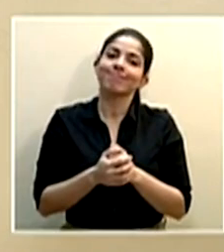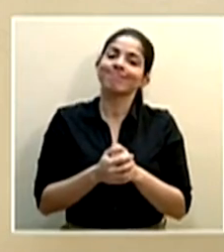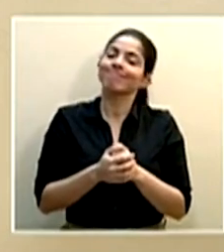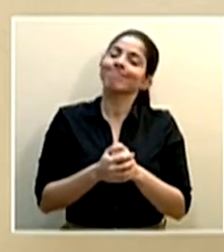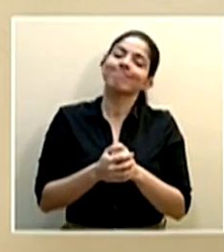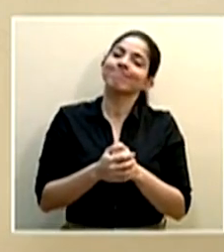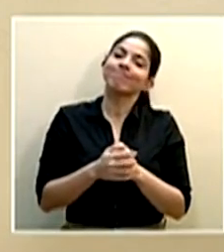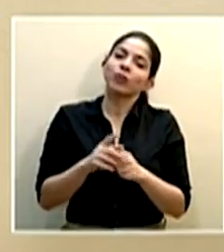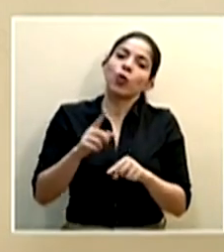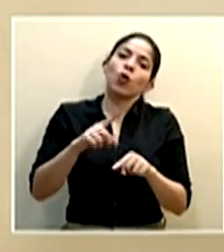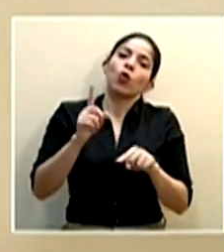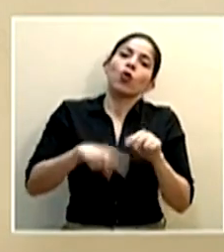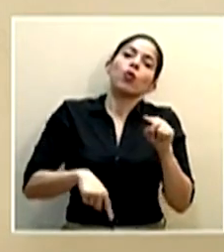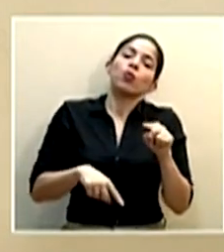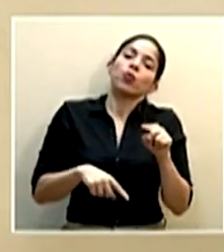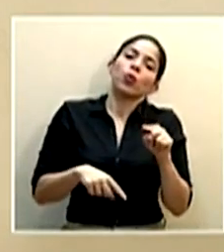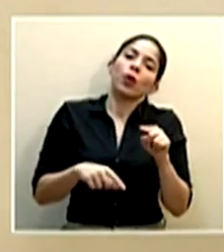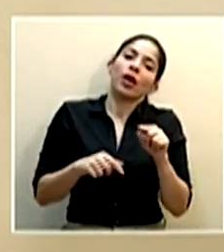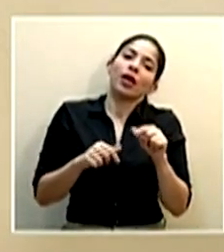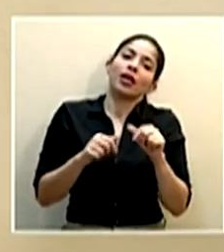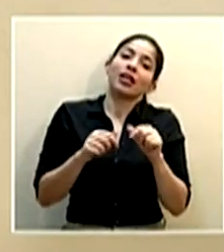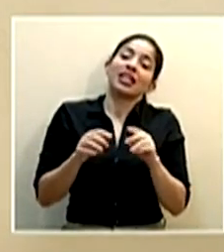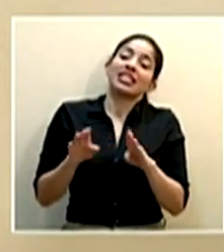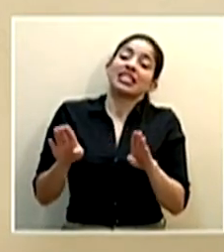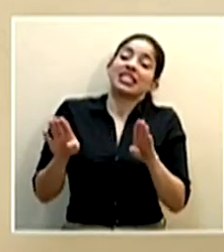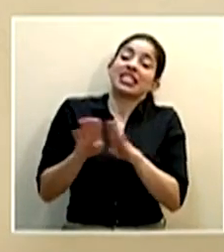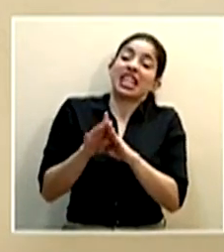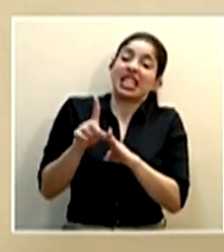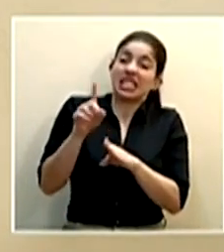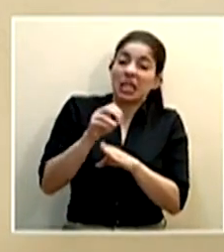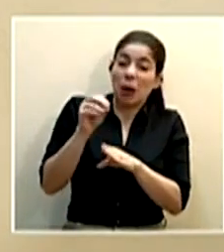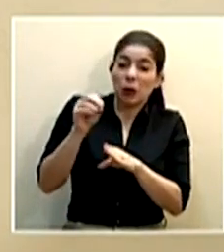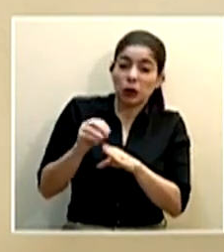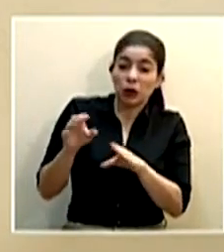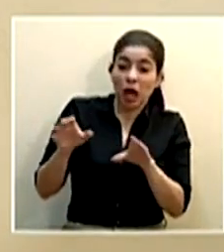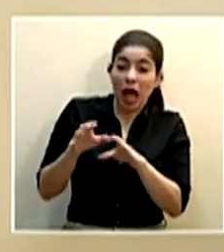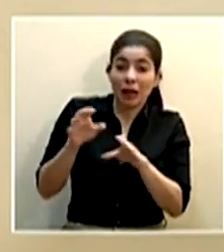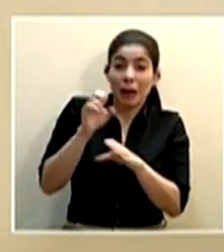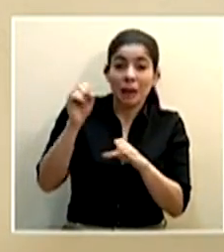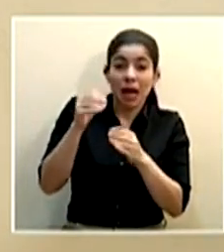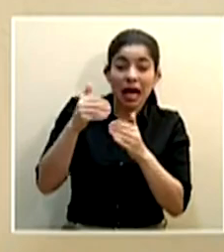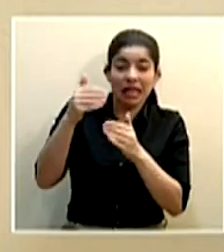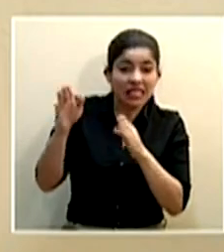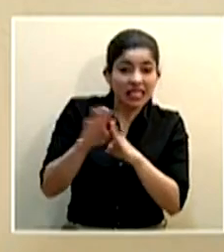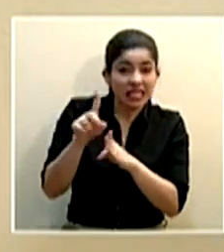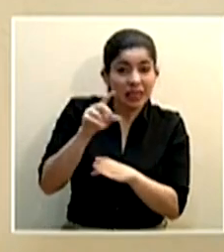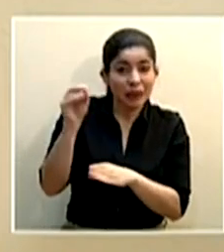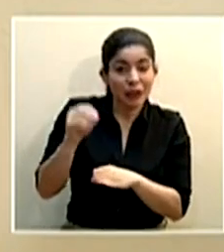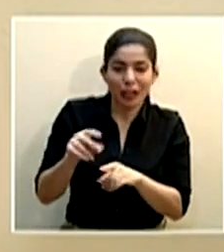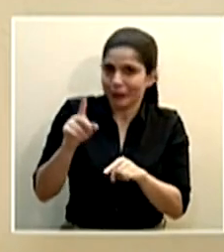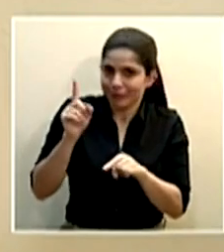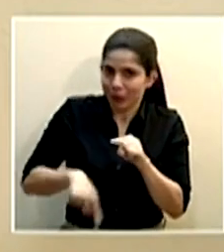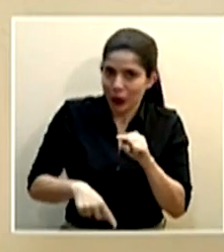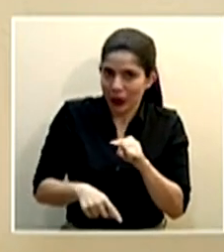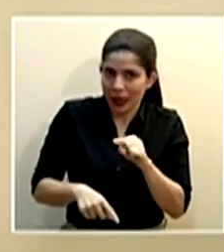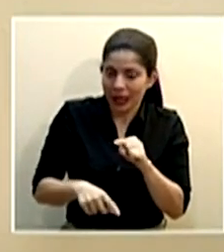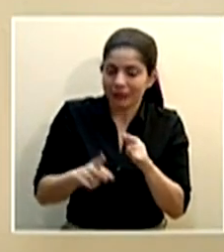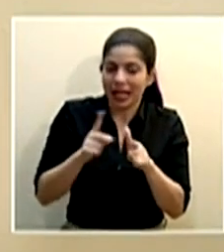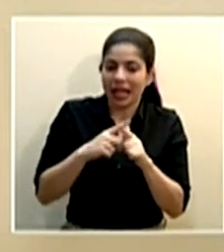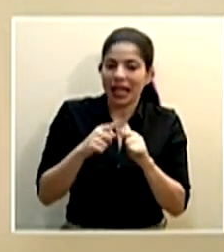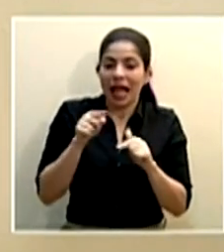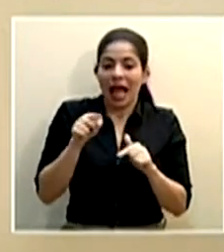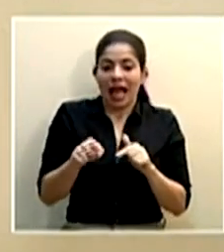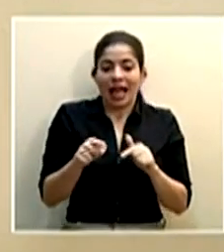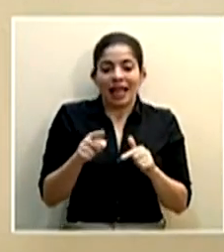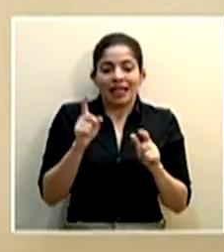no podemos mantener un cierre completo de actividades por muchísimos meses más así que aquí tenemos que